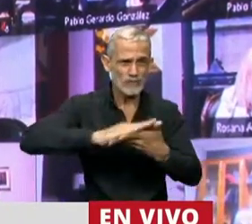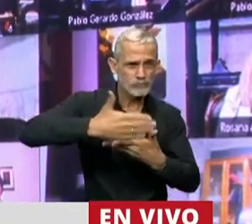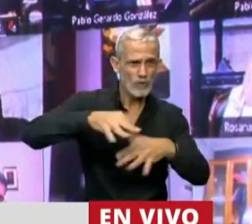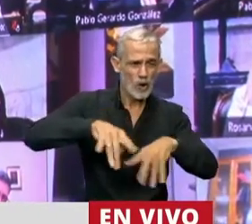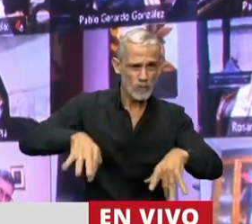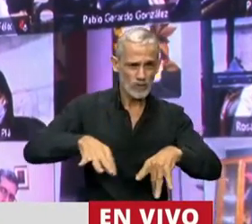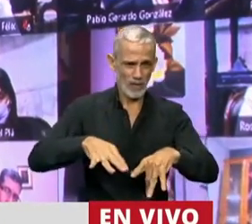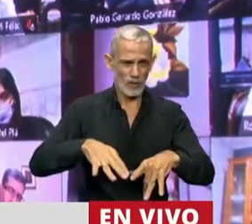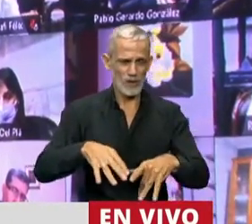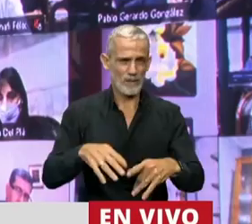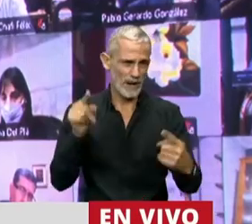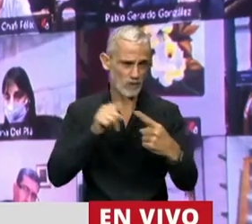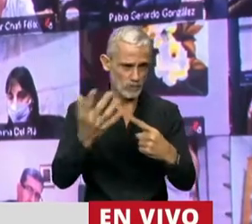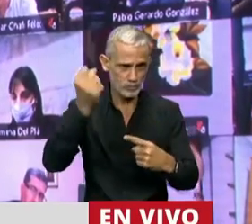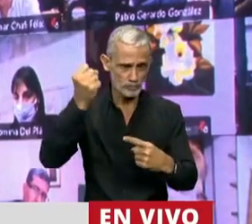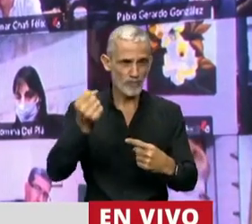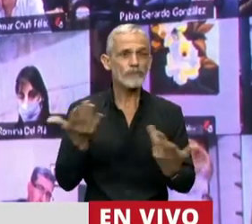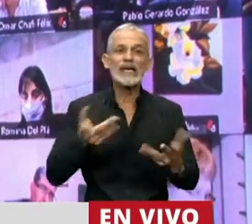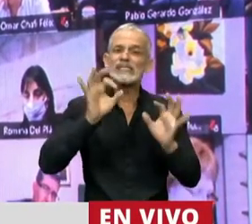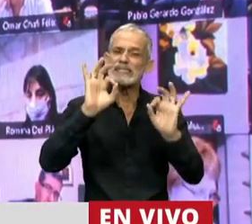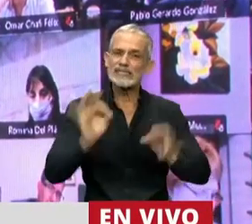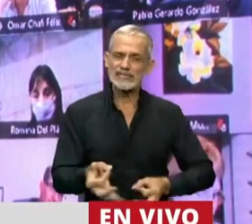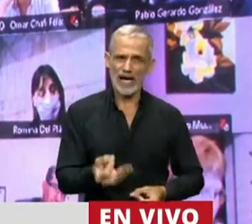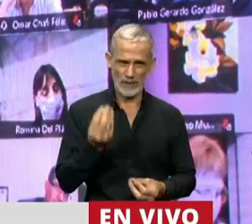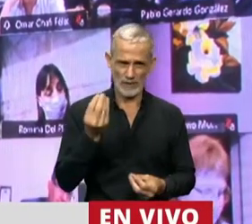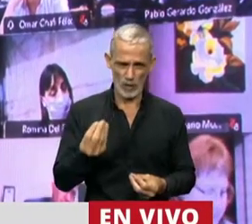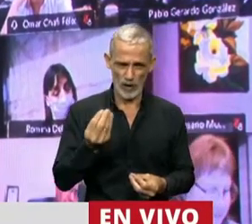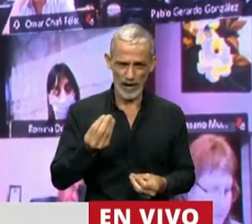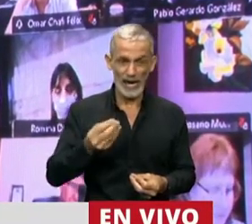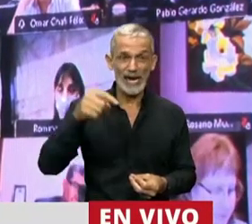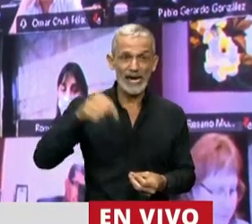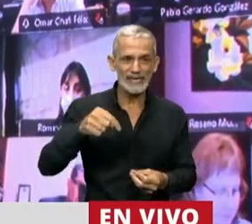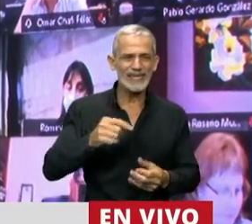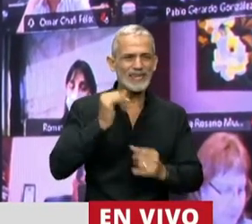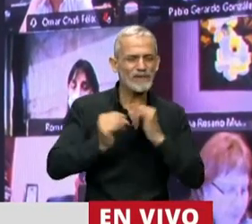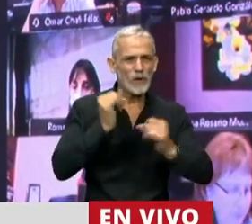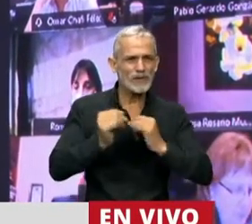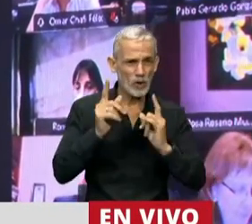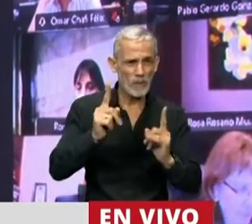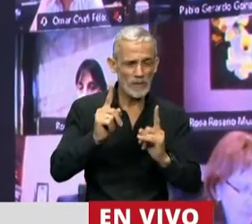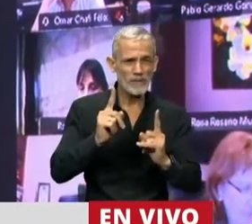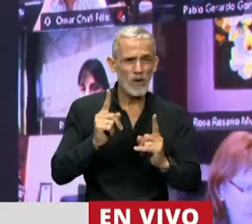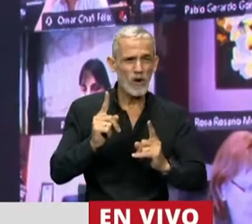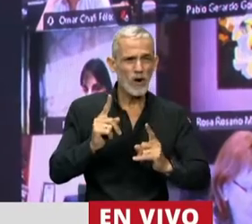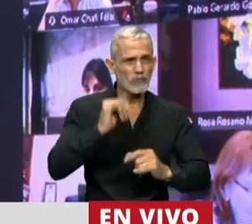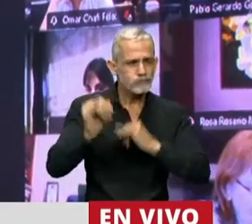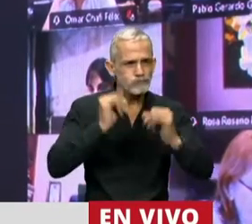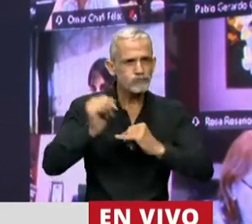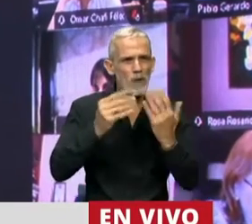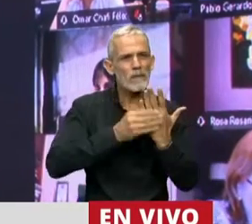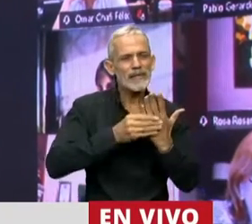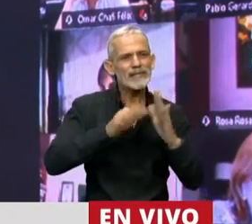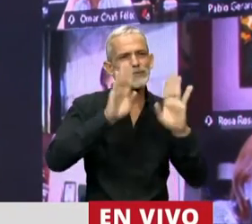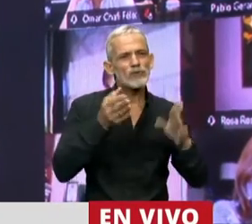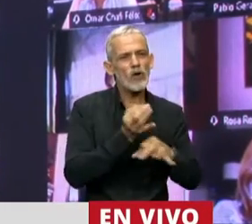Lógicamente sabemos que estos datos al que informó